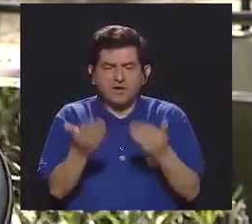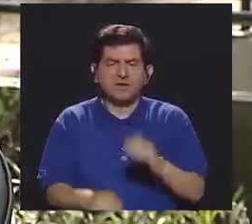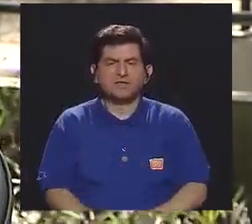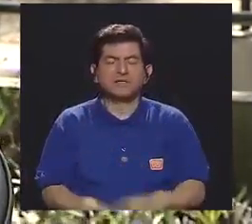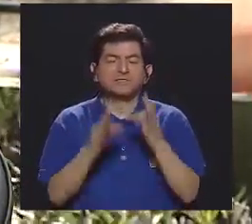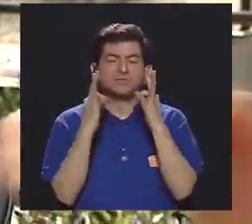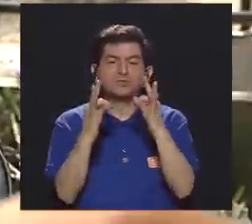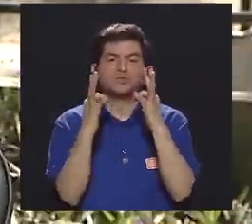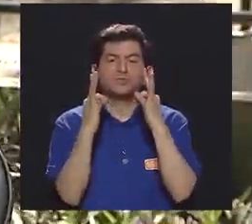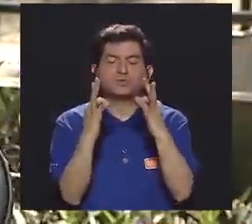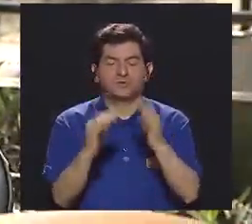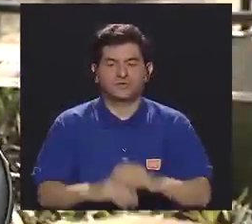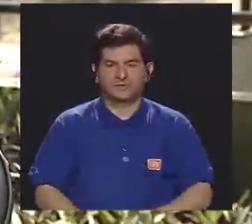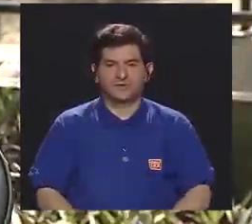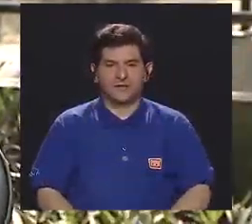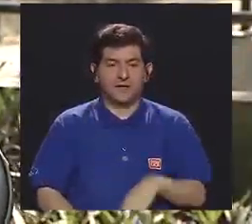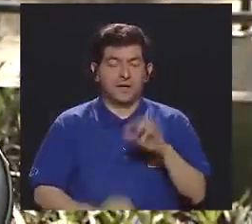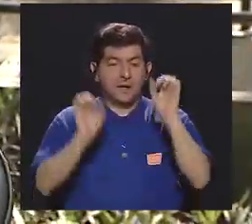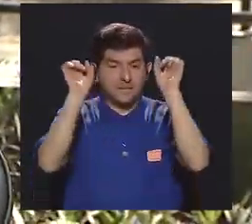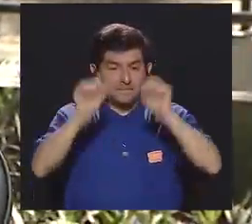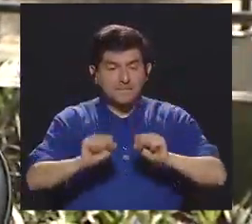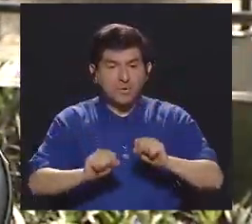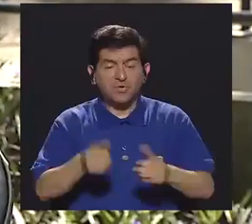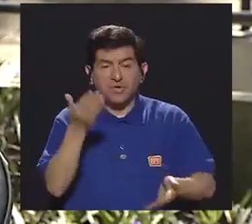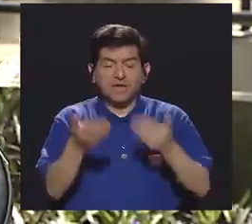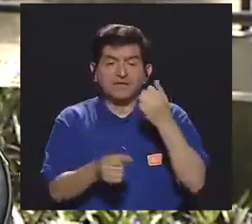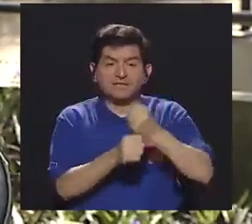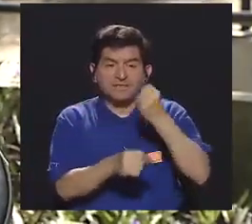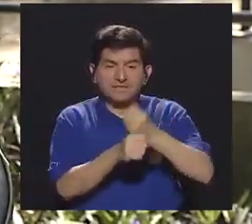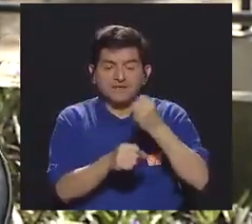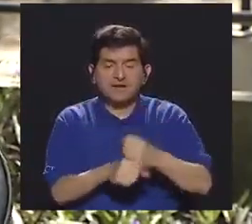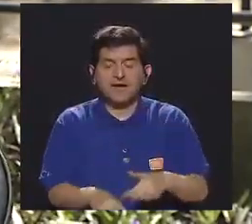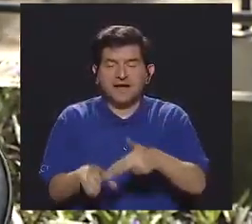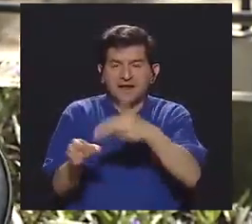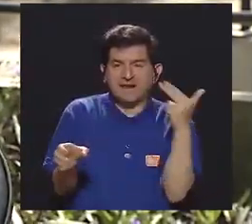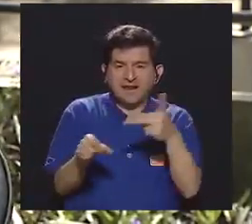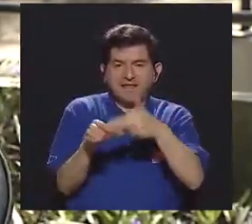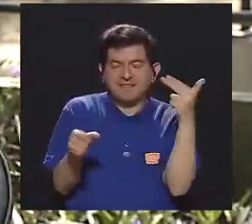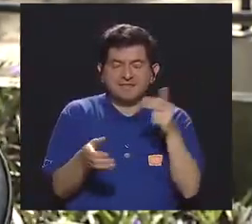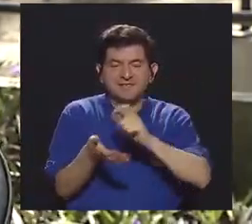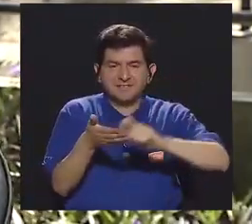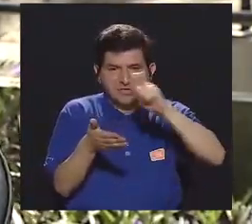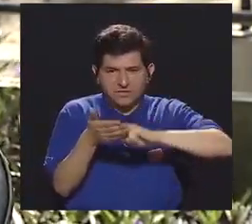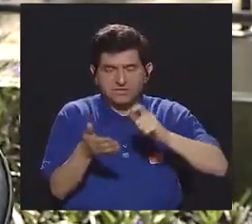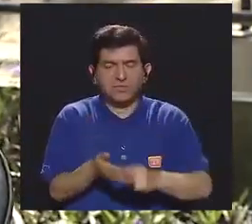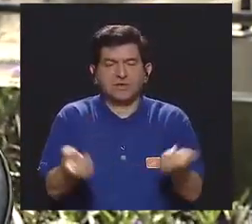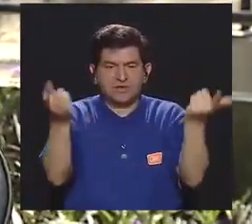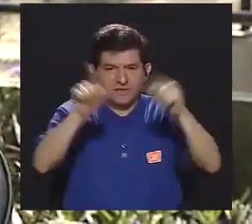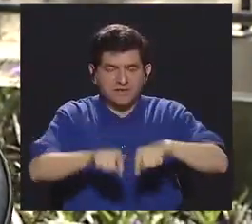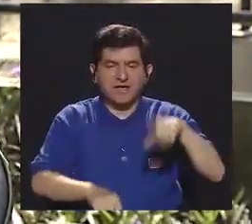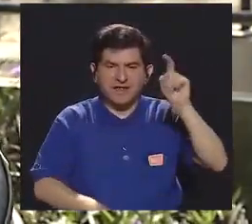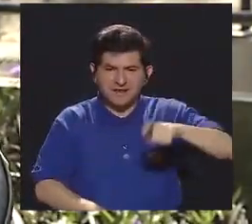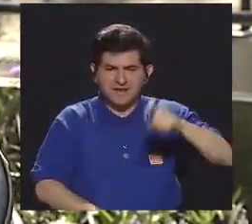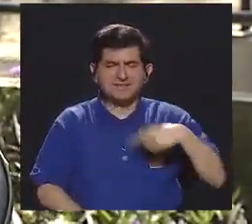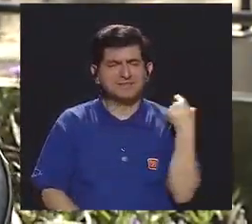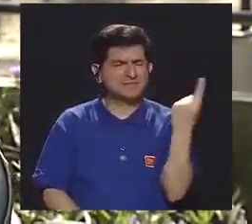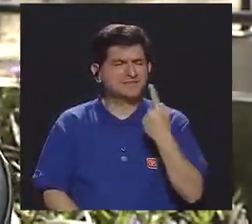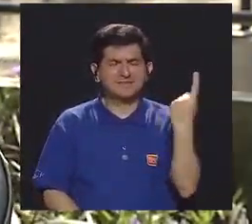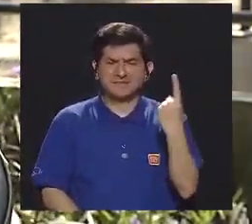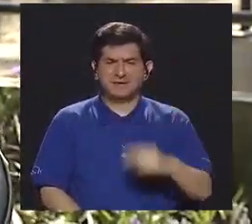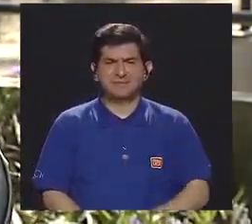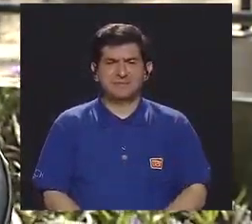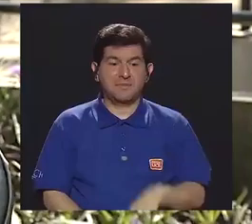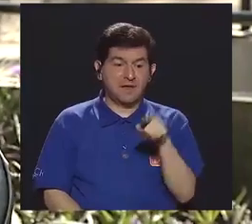en algunas tutorías para que logremos de alguna forma trabajar la deserción escolar que hay en la comunidad. Entonces, siempre necesidades están